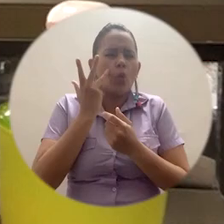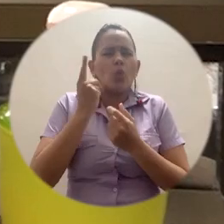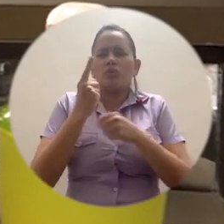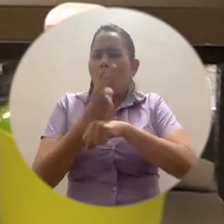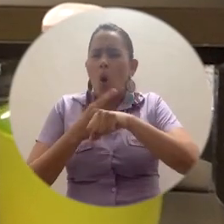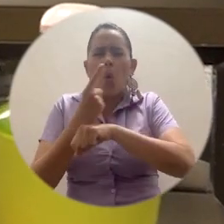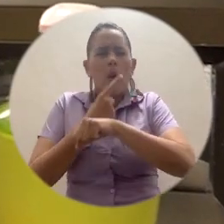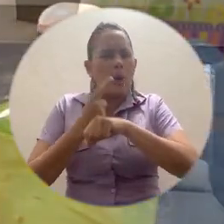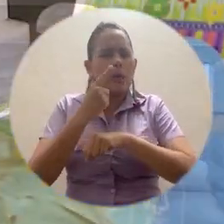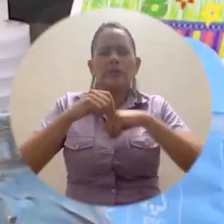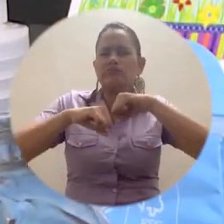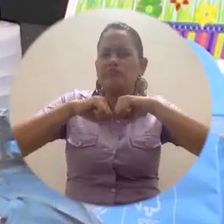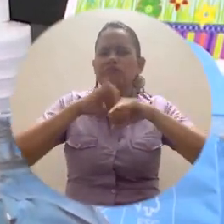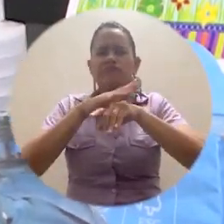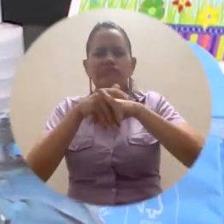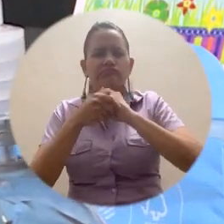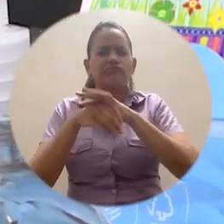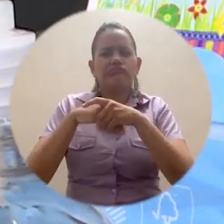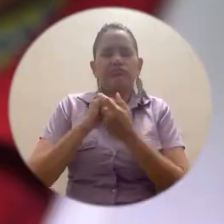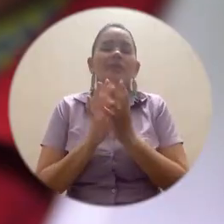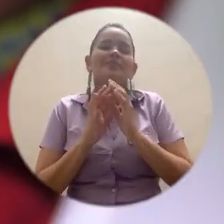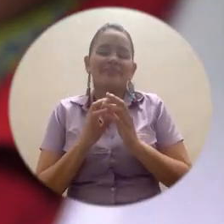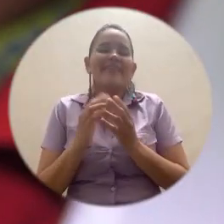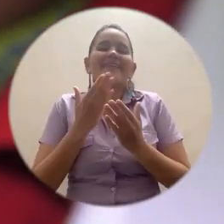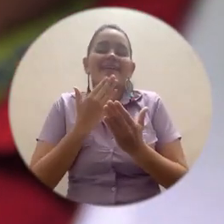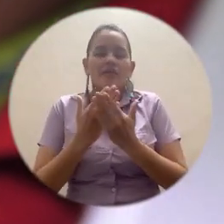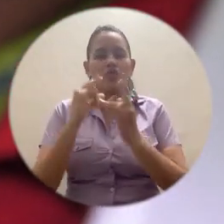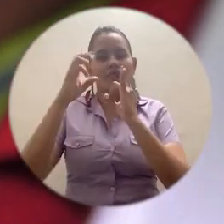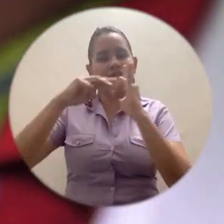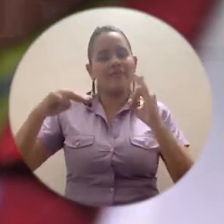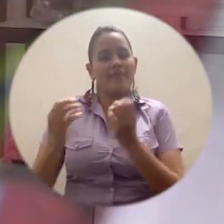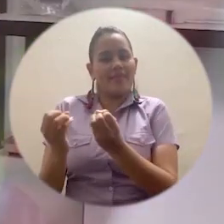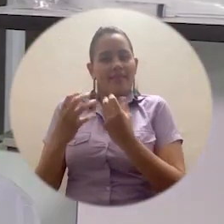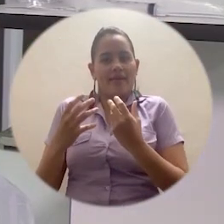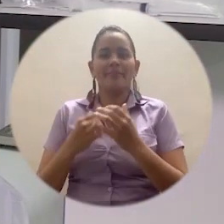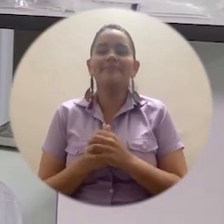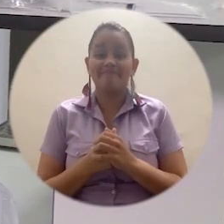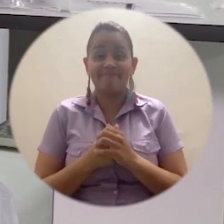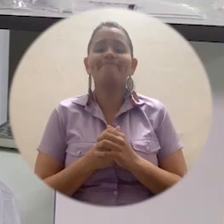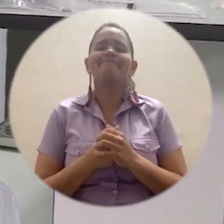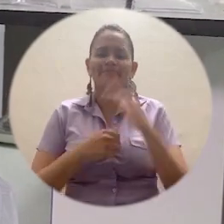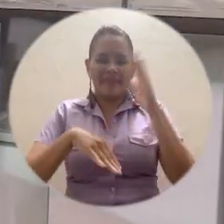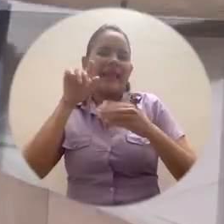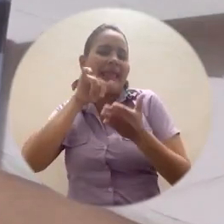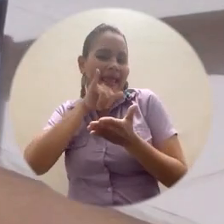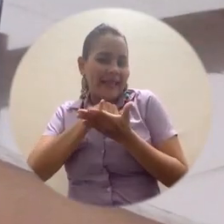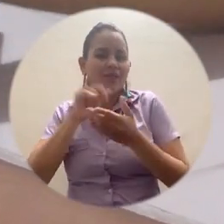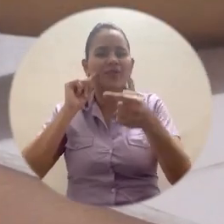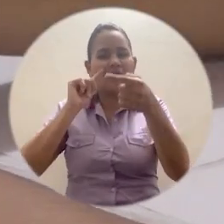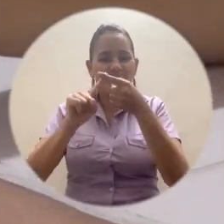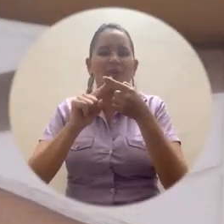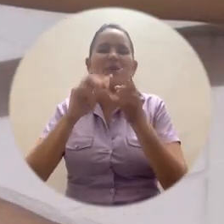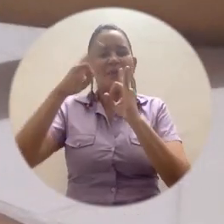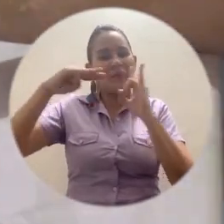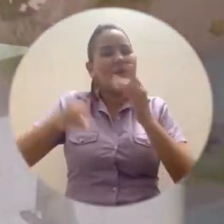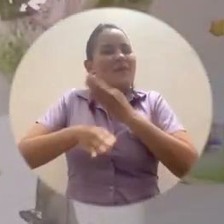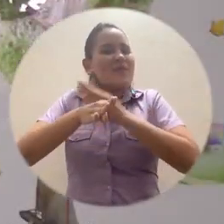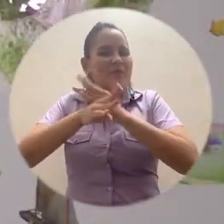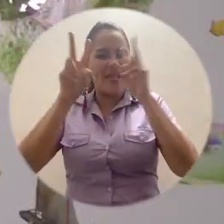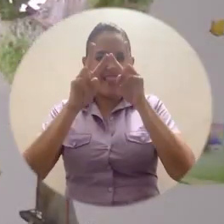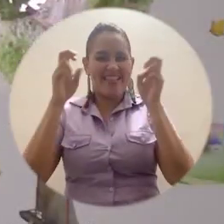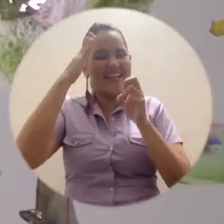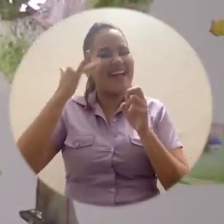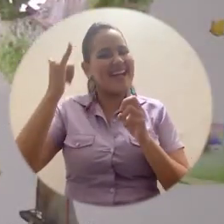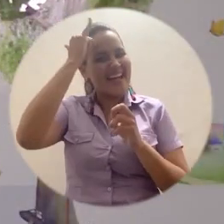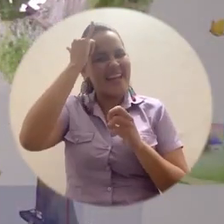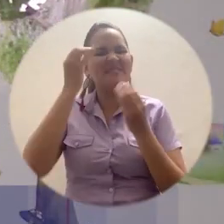para poder realizar todos esos procedimientos. En ese sentido, la universidad avanza en su calendario académico a través de la modalidad virtual. Y